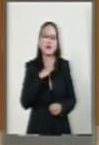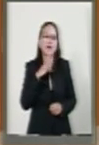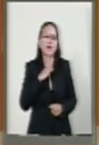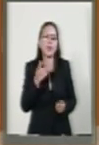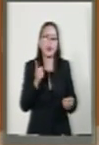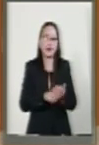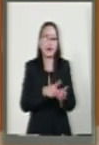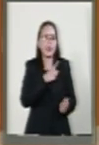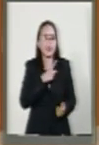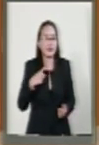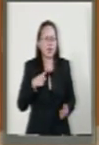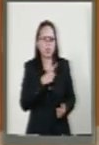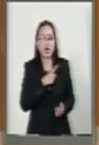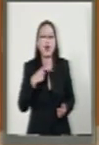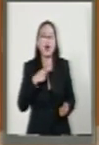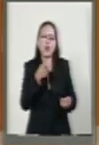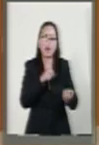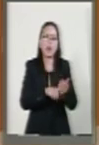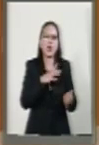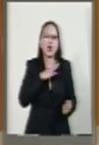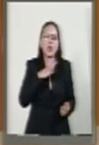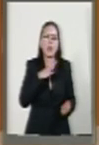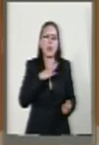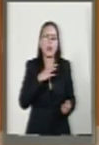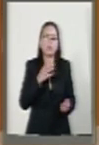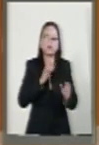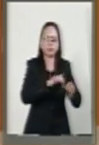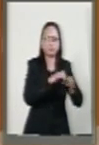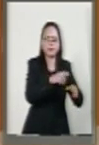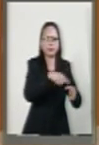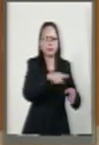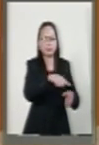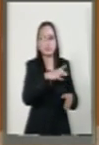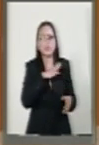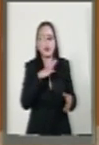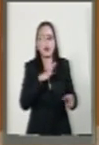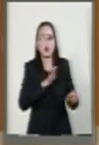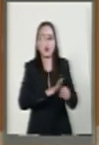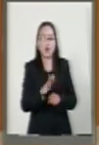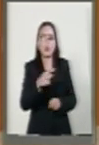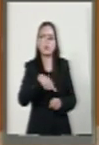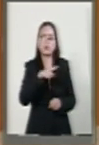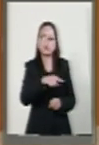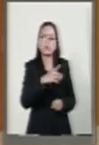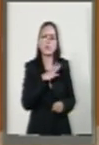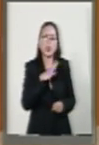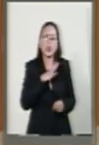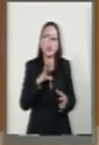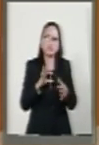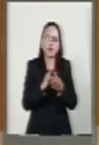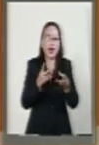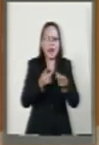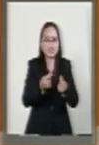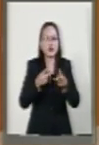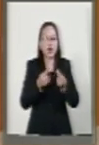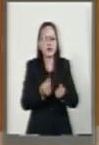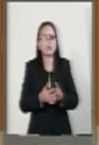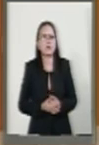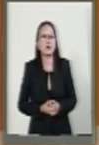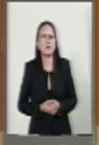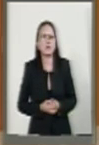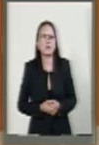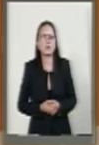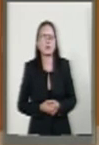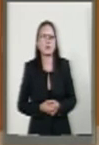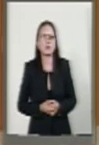ahora será para inversión pública. Por ahí comentaban también que se van a endeudar para gasto corriente. Es exactamente lo contrario de